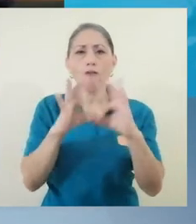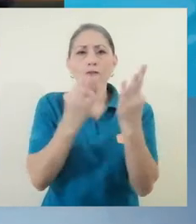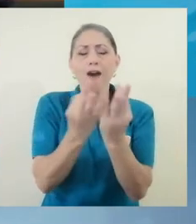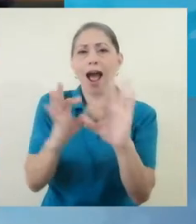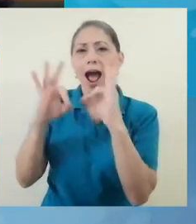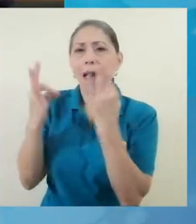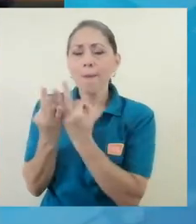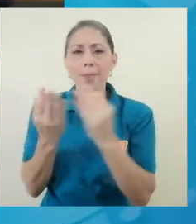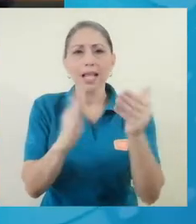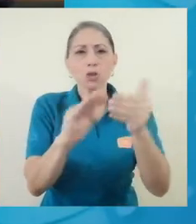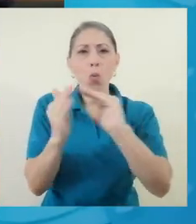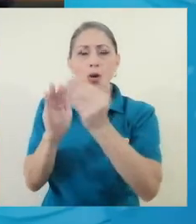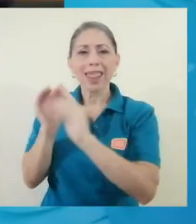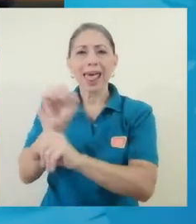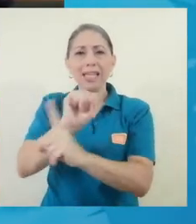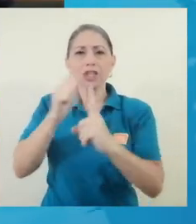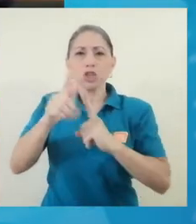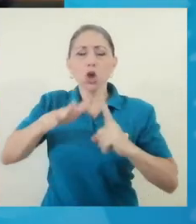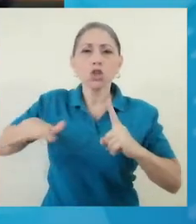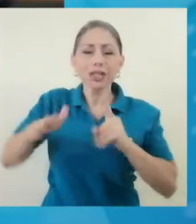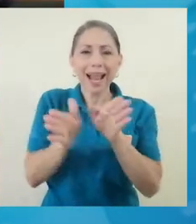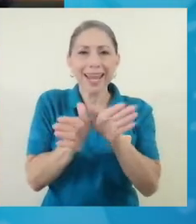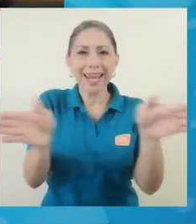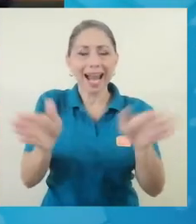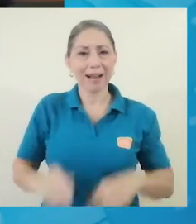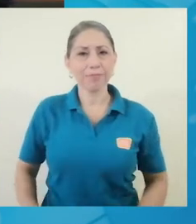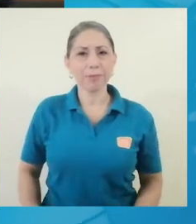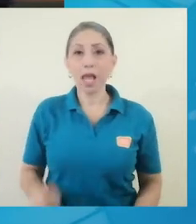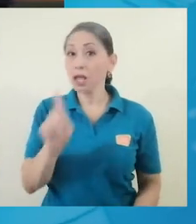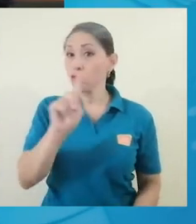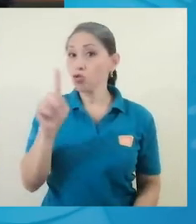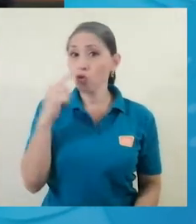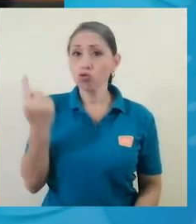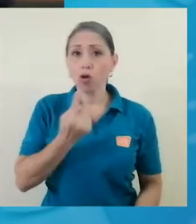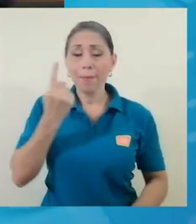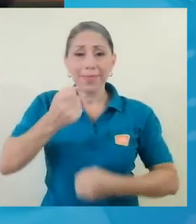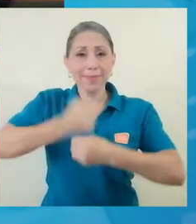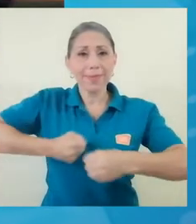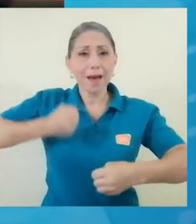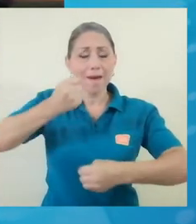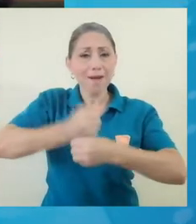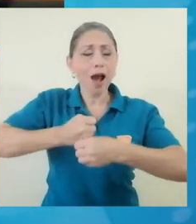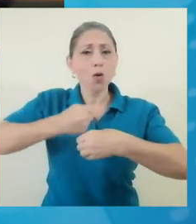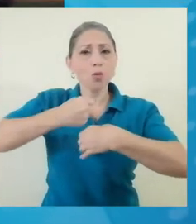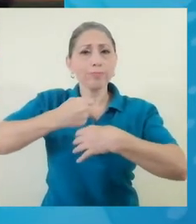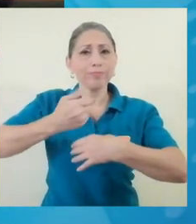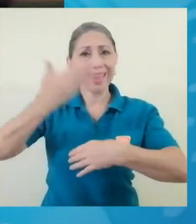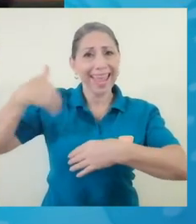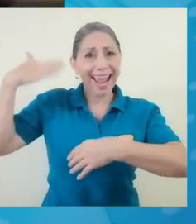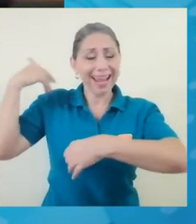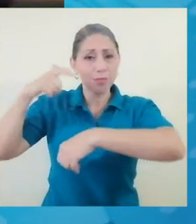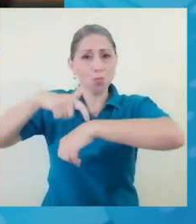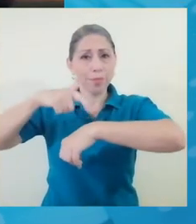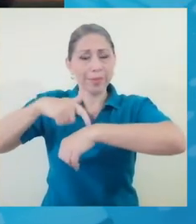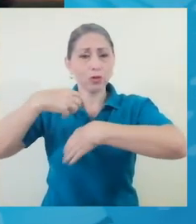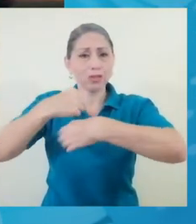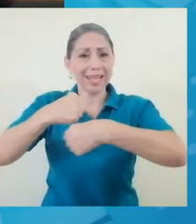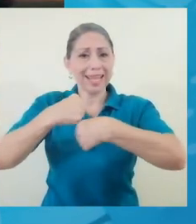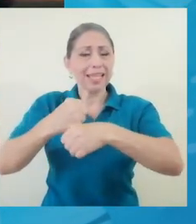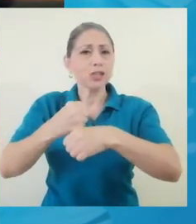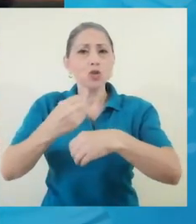en las comunidades y a nivel social en términos generales. sea, ya no es solamente el trabajo que se hizo en el momento sobre